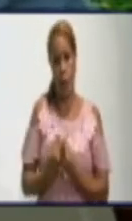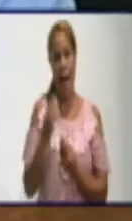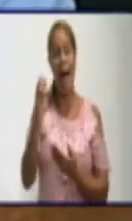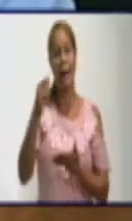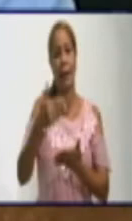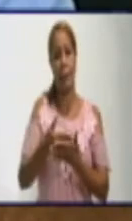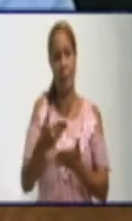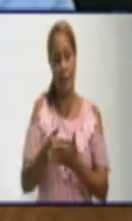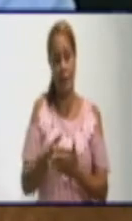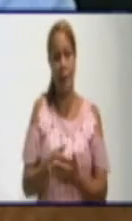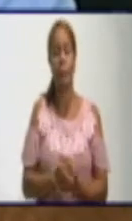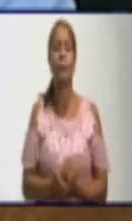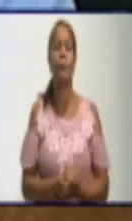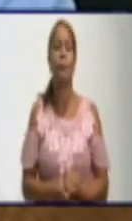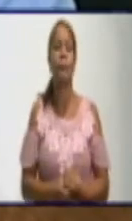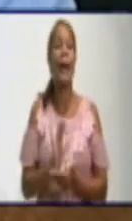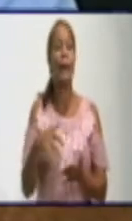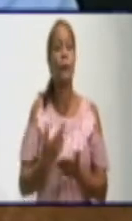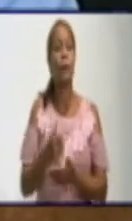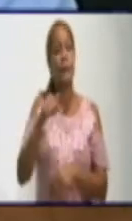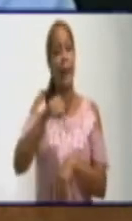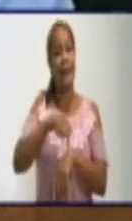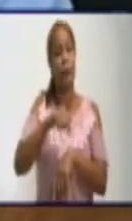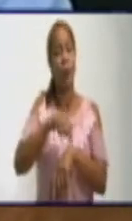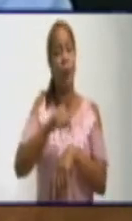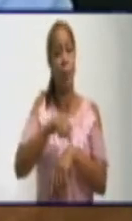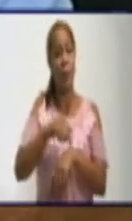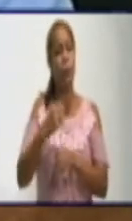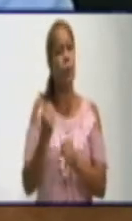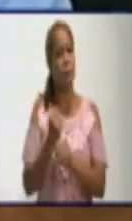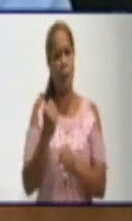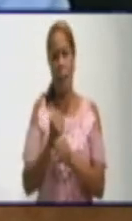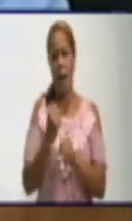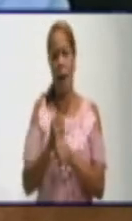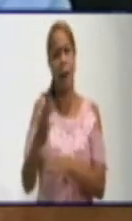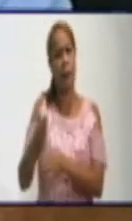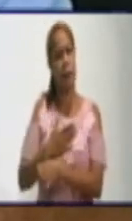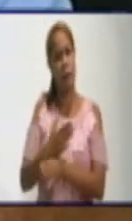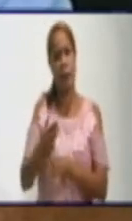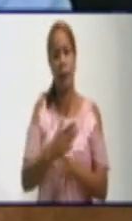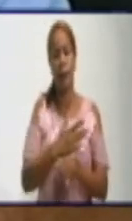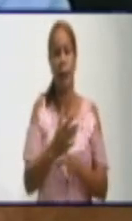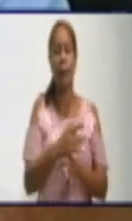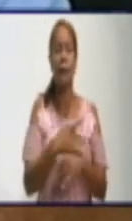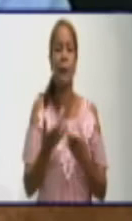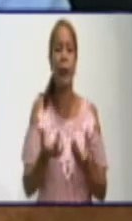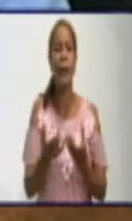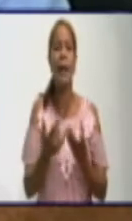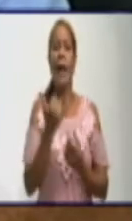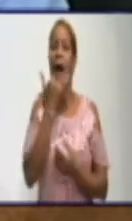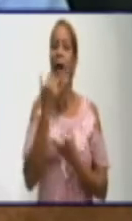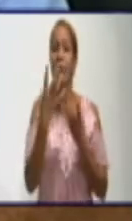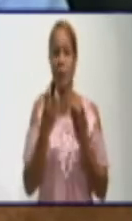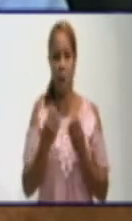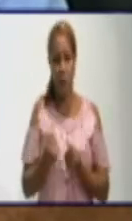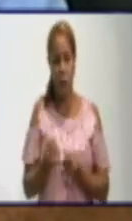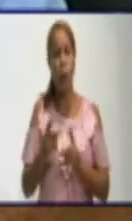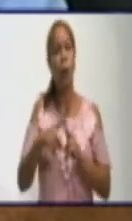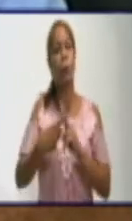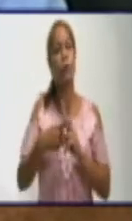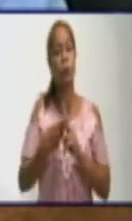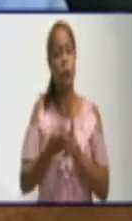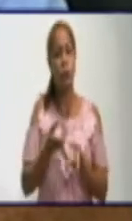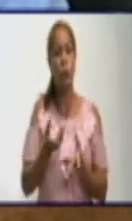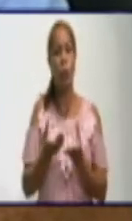En estos momentos se trabajan en varias soluciones de afectaciones como son la solución del abasto de agua a la